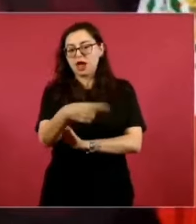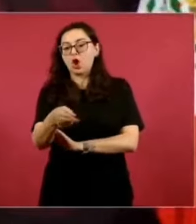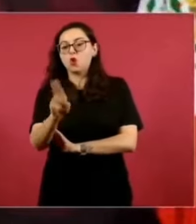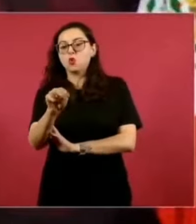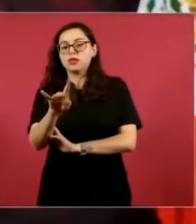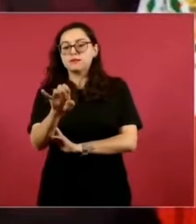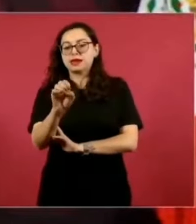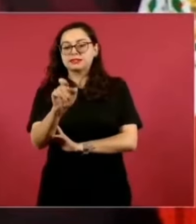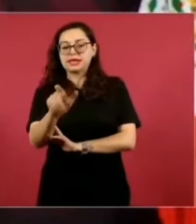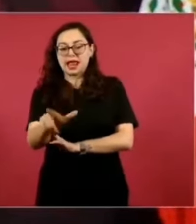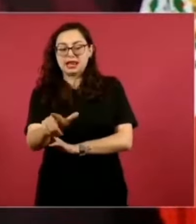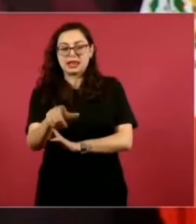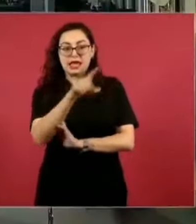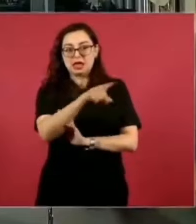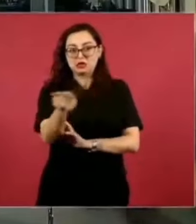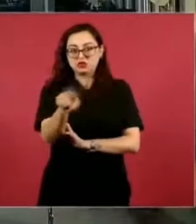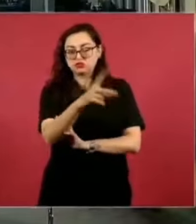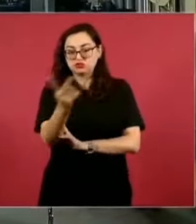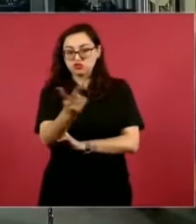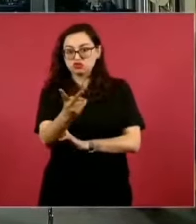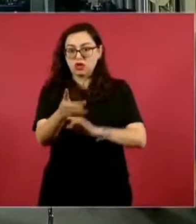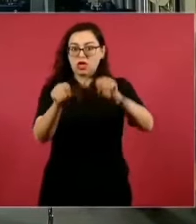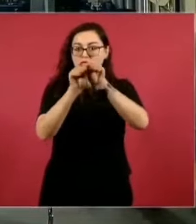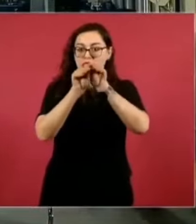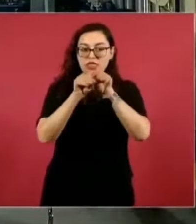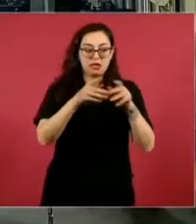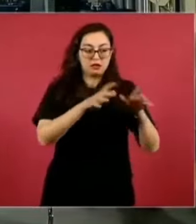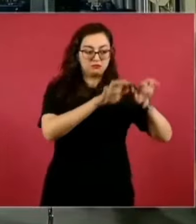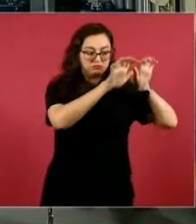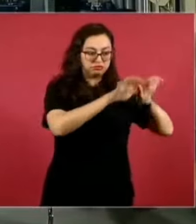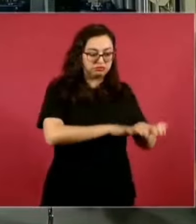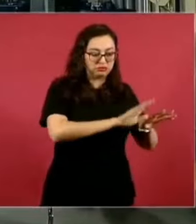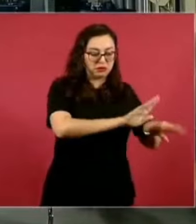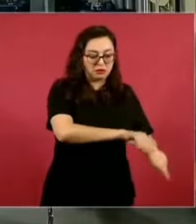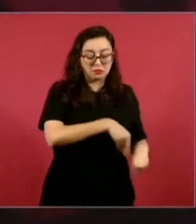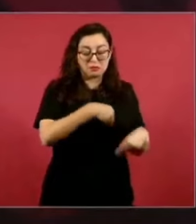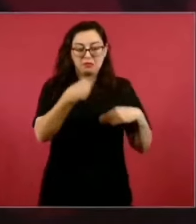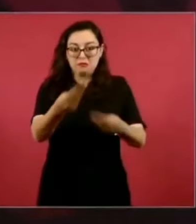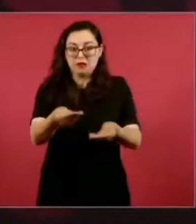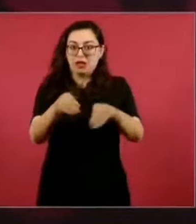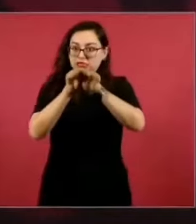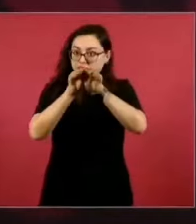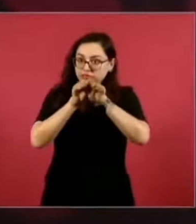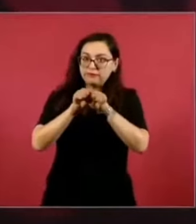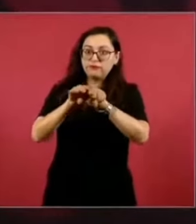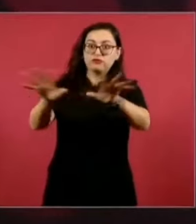porque lo han de haber pagado, o sea…